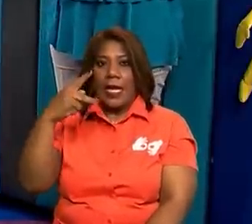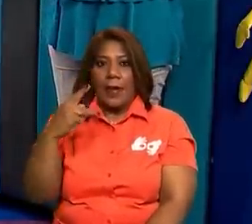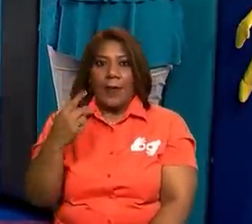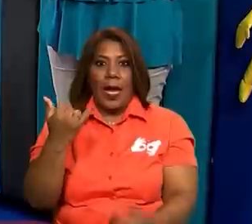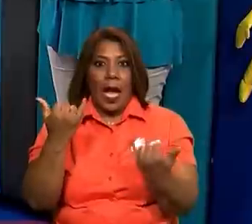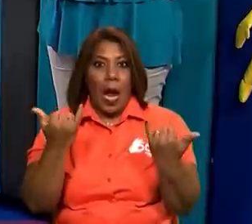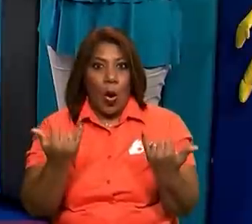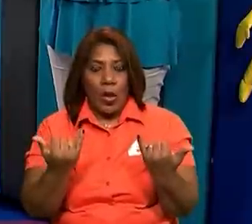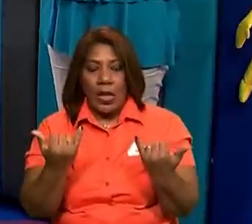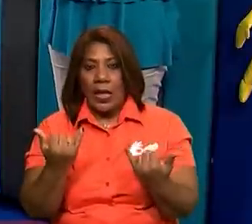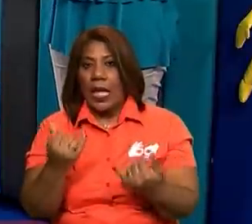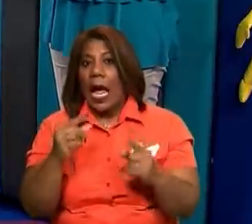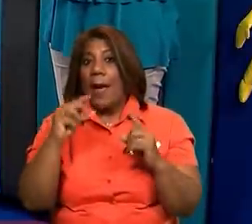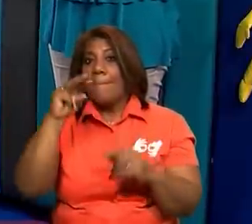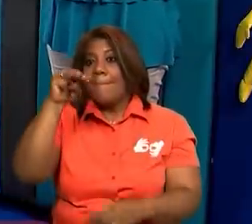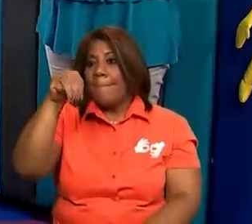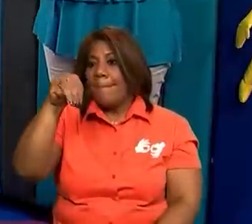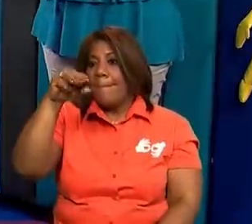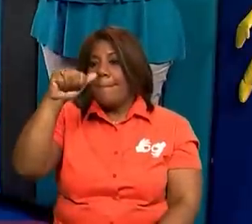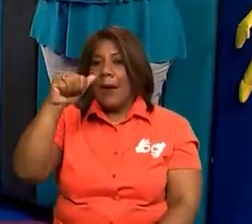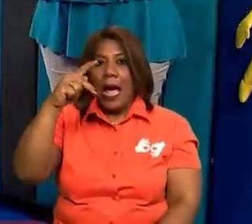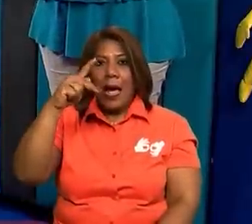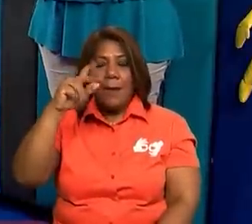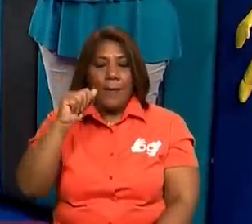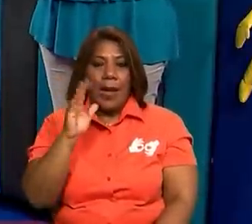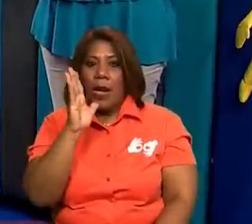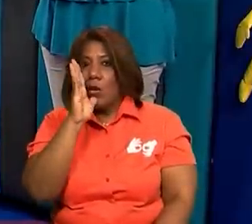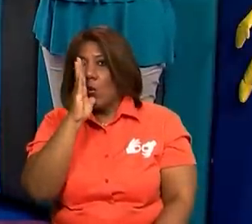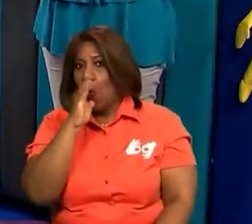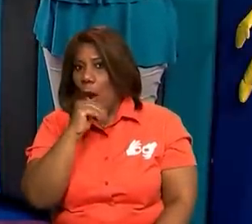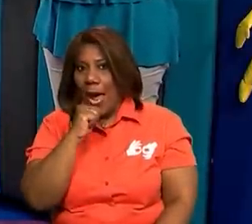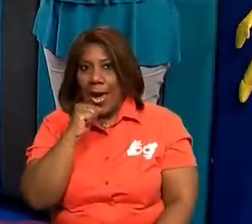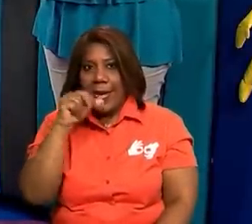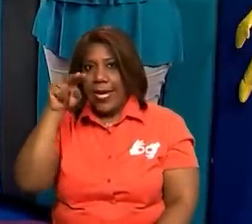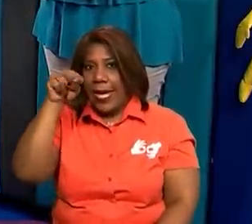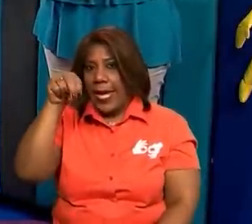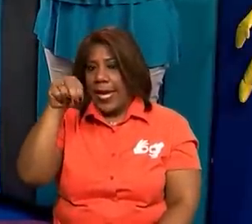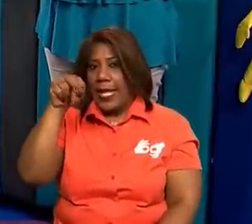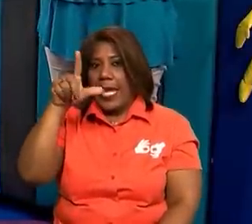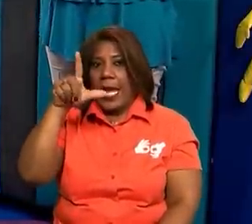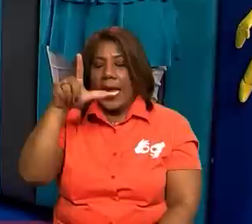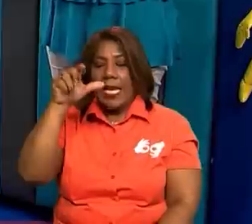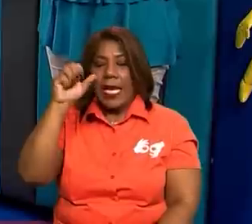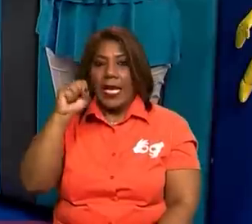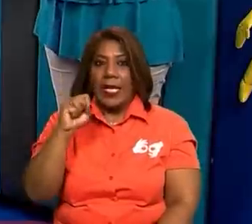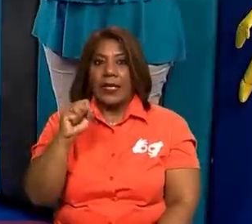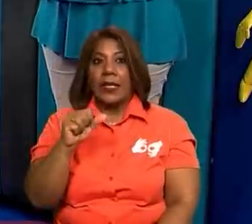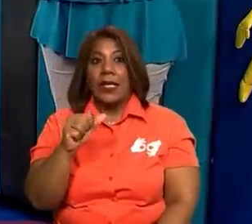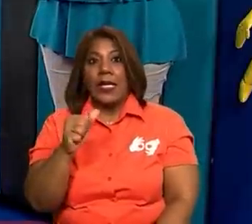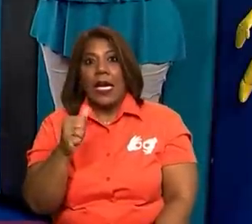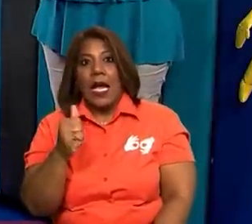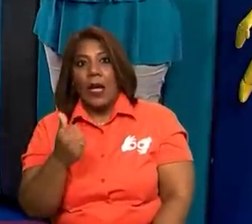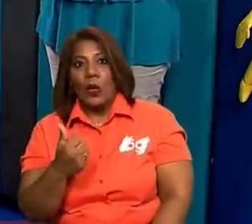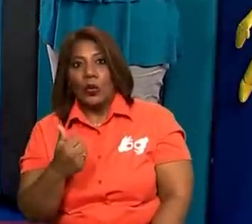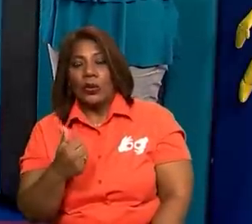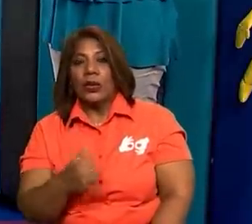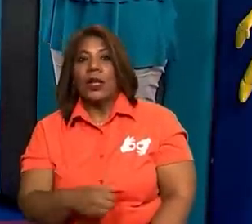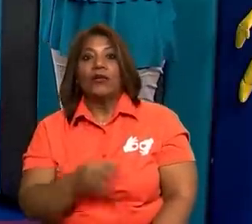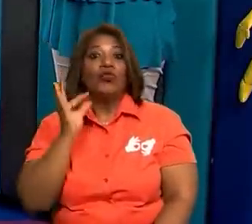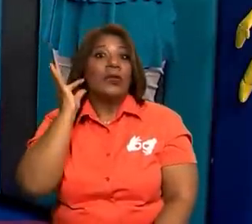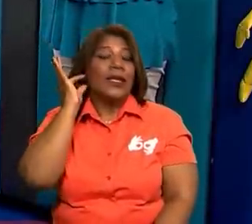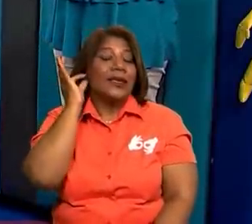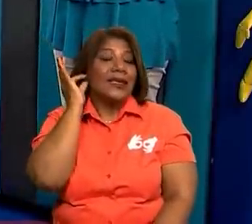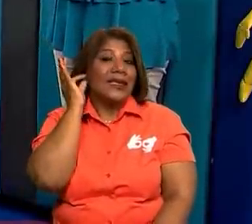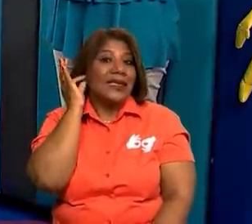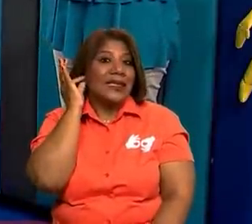de los fonemas N, L y S. No tenemos ninguna en esta palabra. Vamos a ver en la siguiente. Tenemos